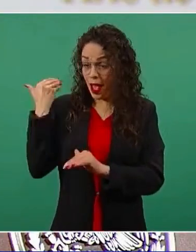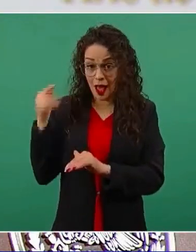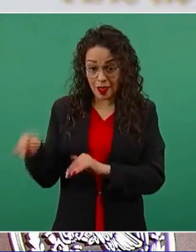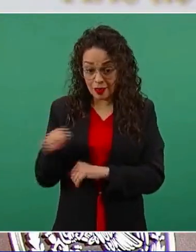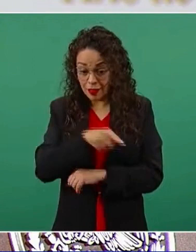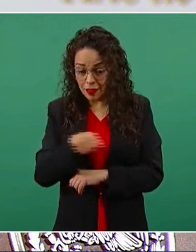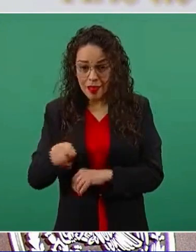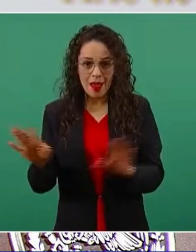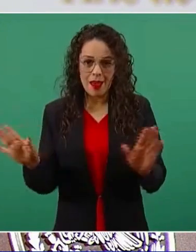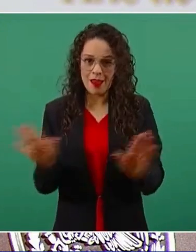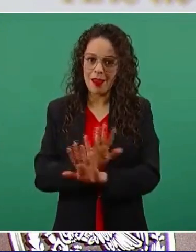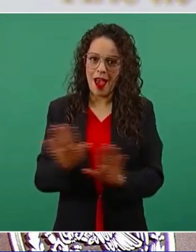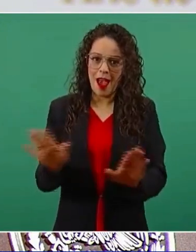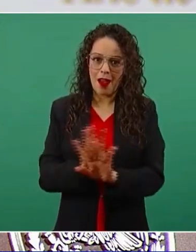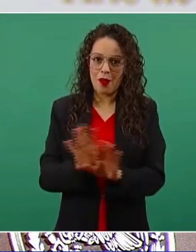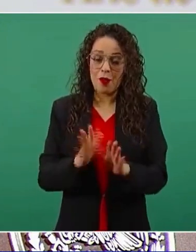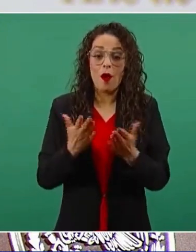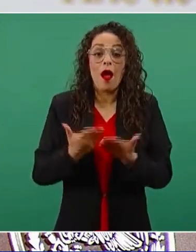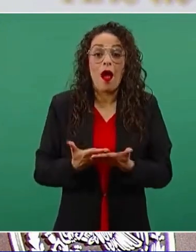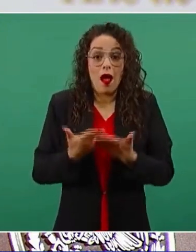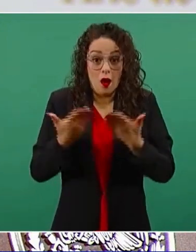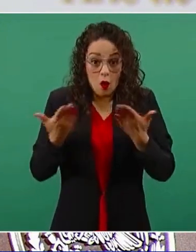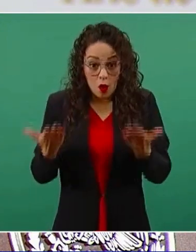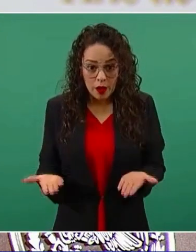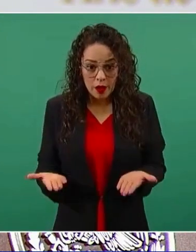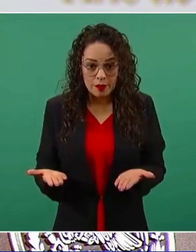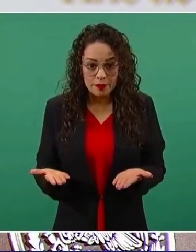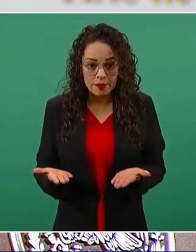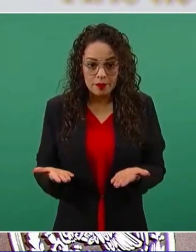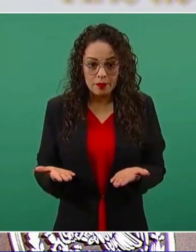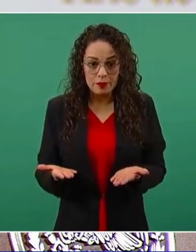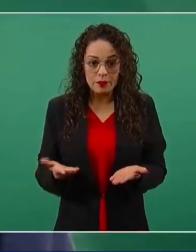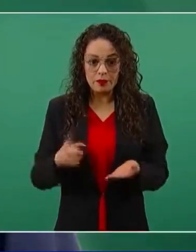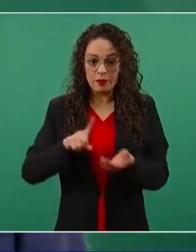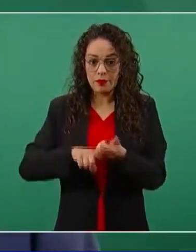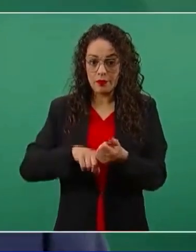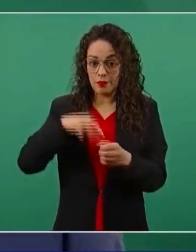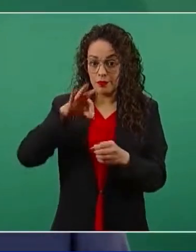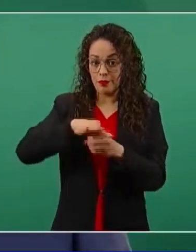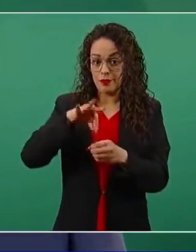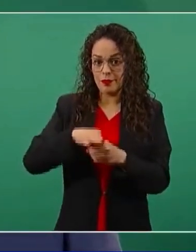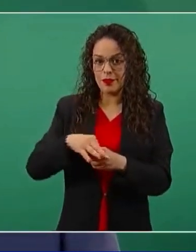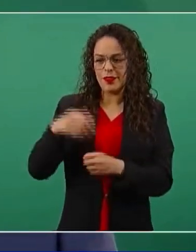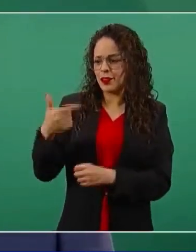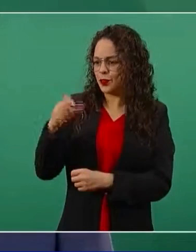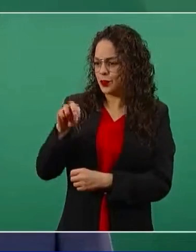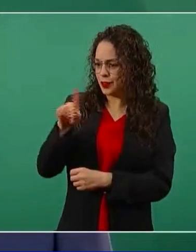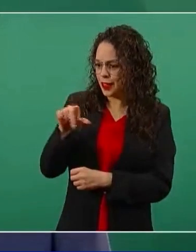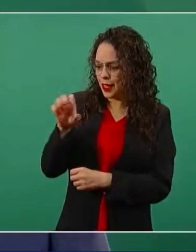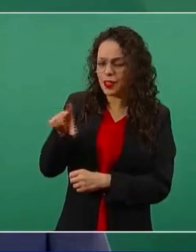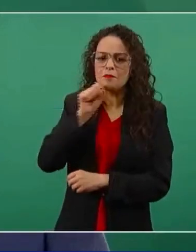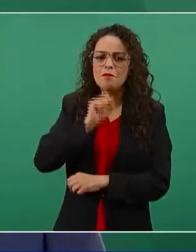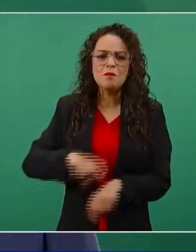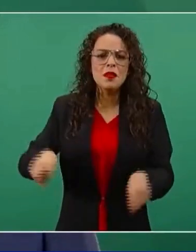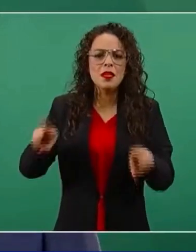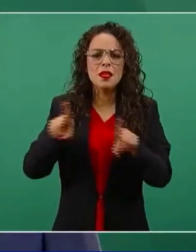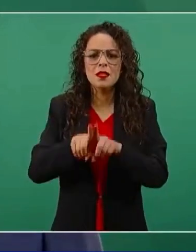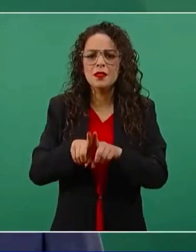Ahora, el voto de Claudio X. González es igual al voto